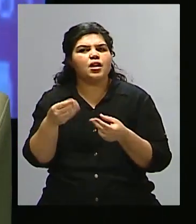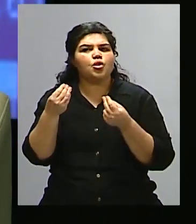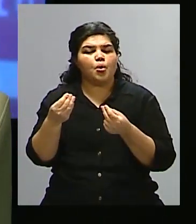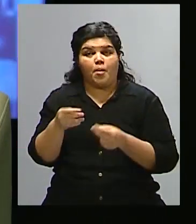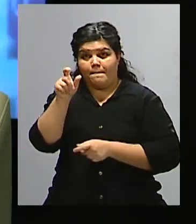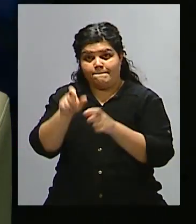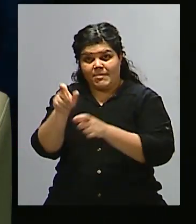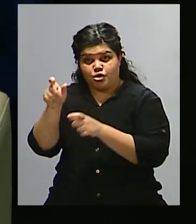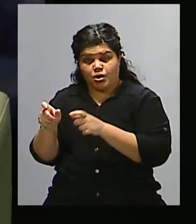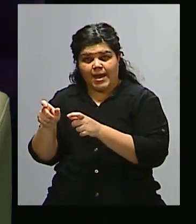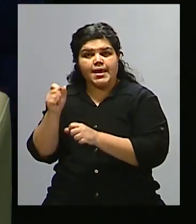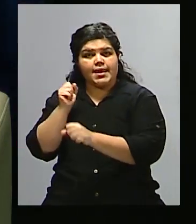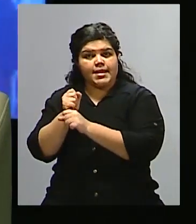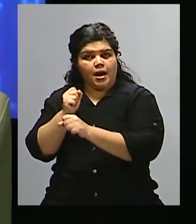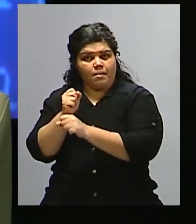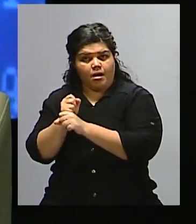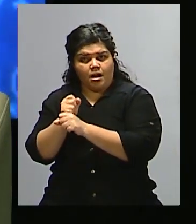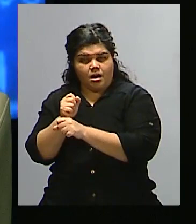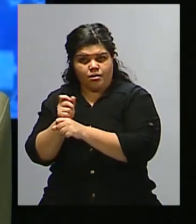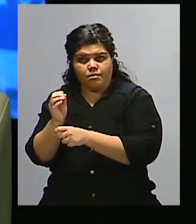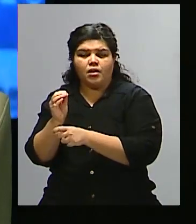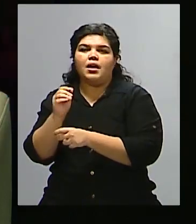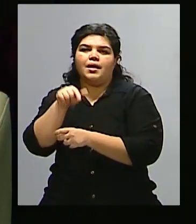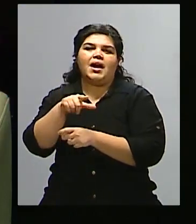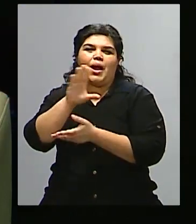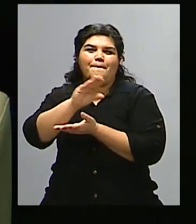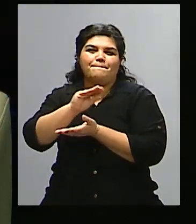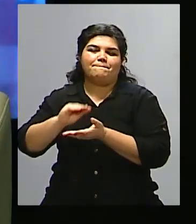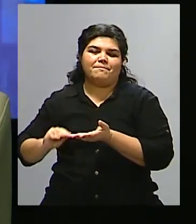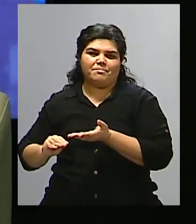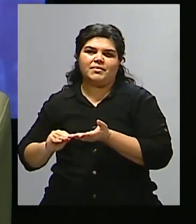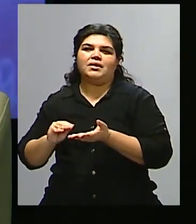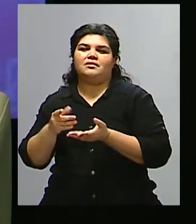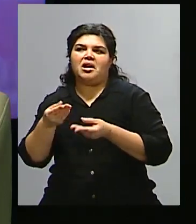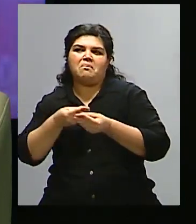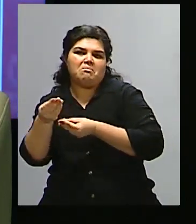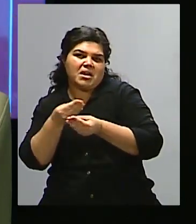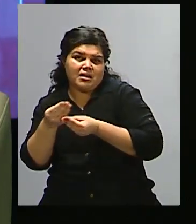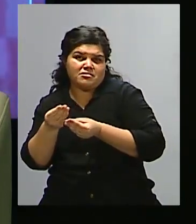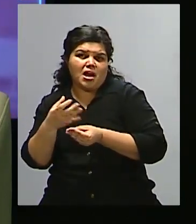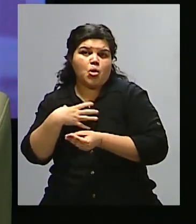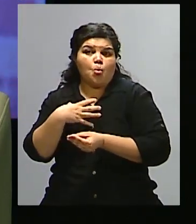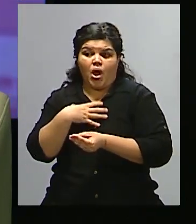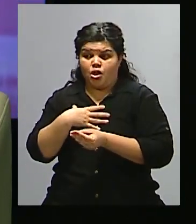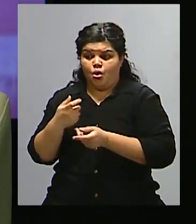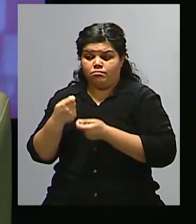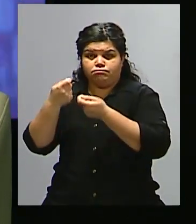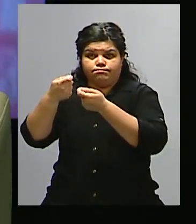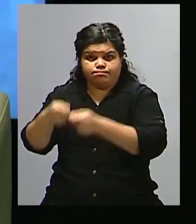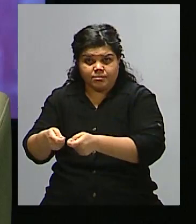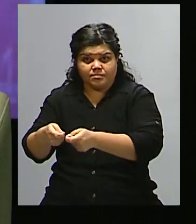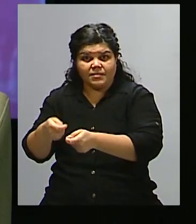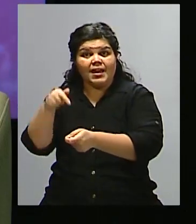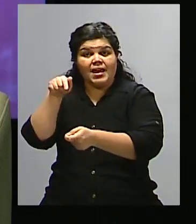del empleador, en carácter de darle trabajo ya sea a empresario o Estado, hace un